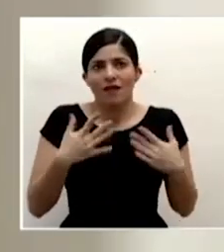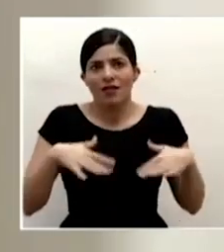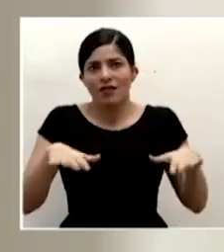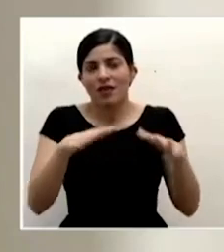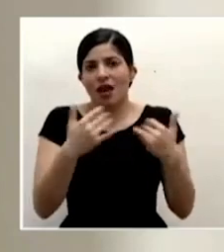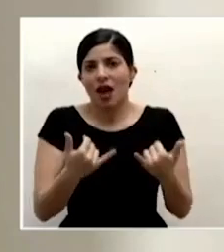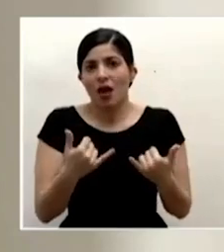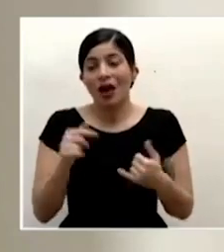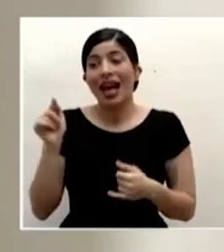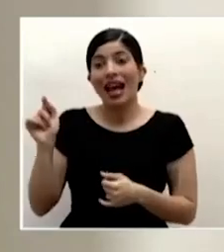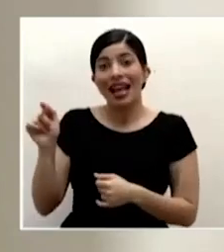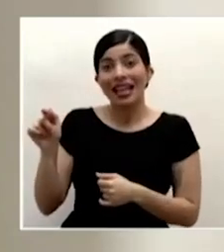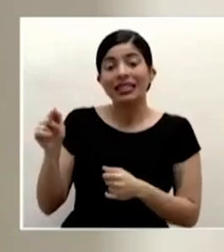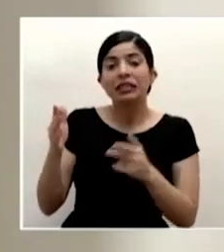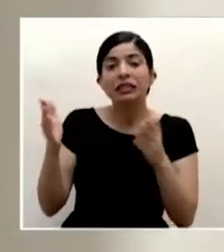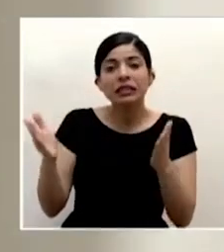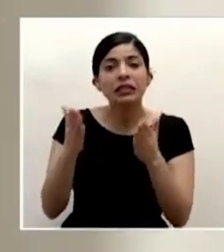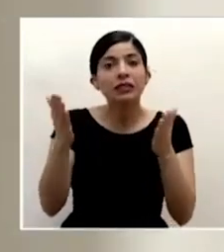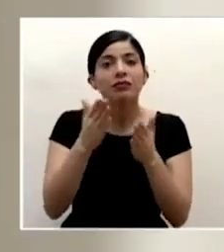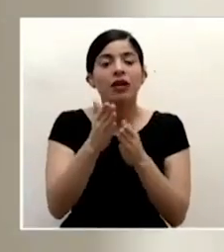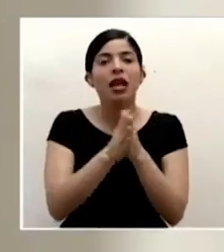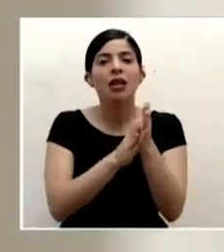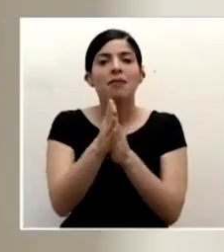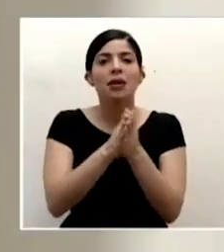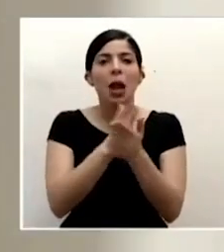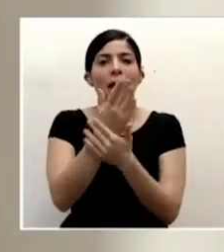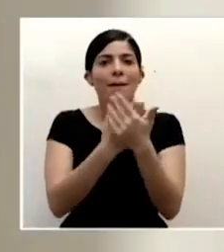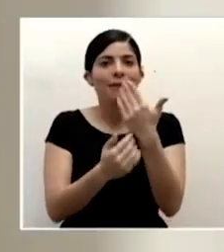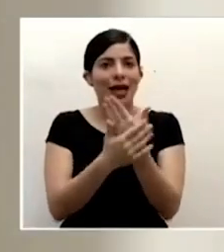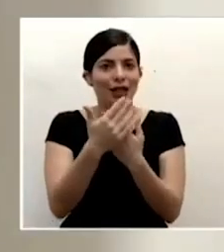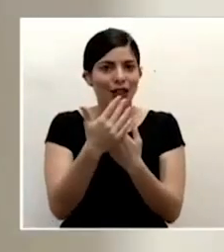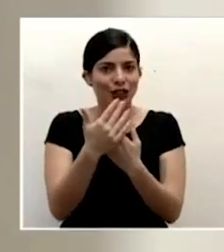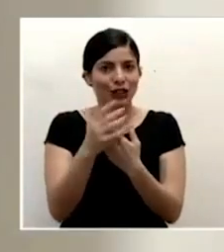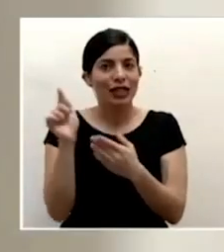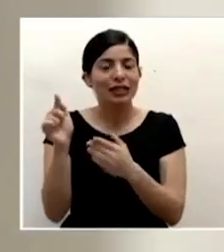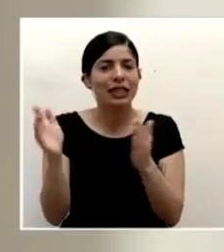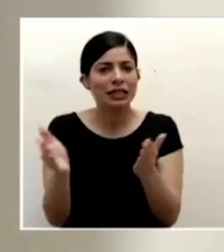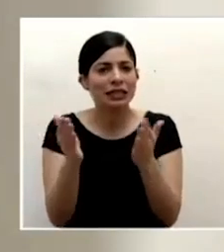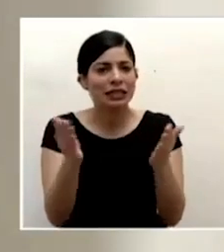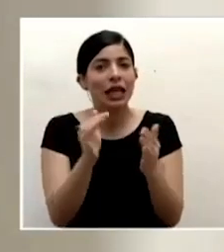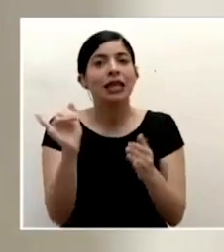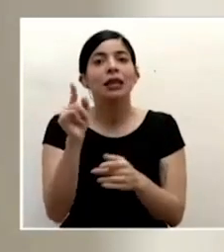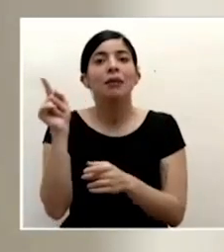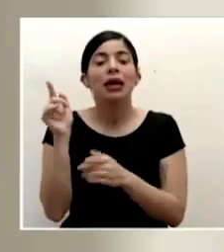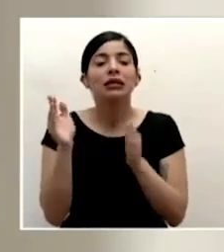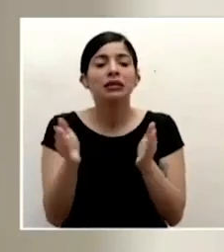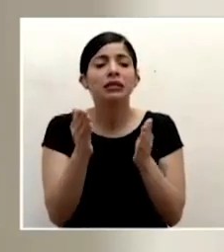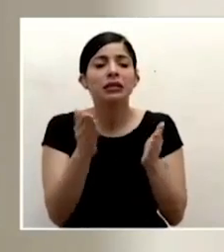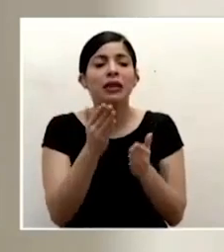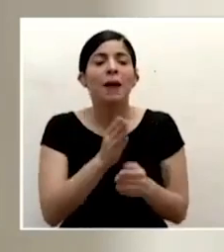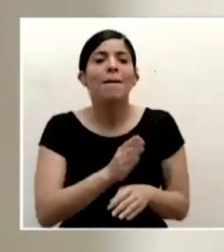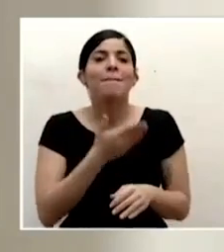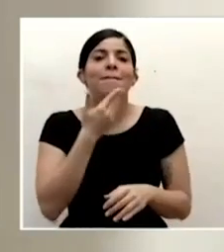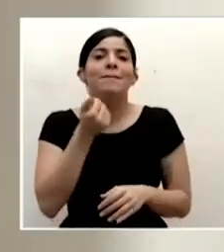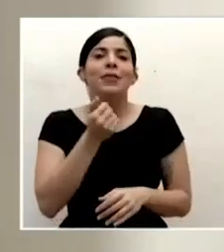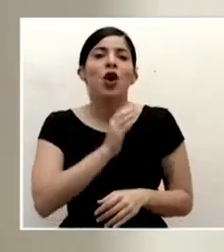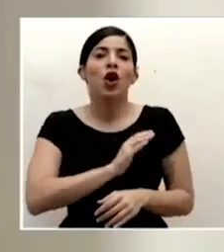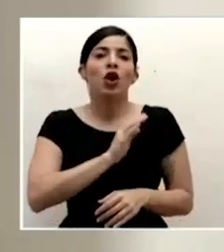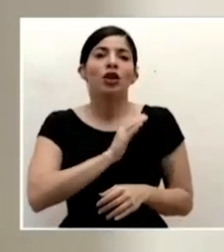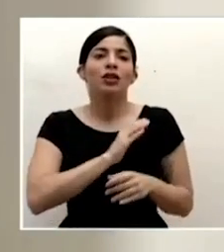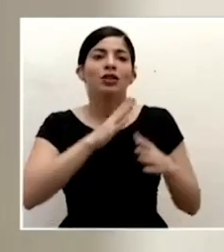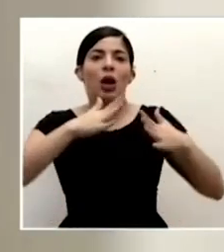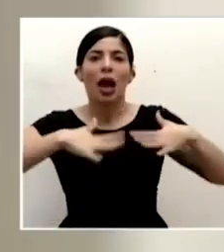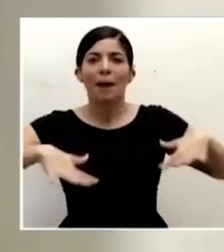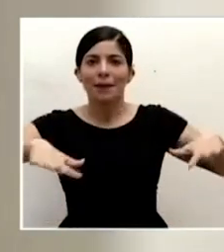la limpieza de manos y también el mejoramiento de las condiciones ambientales y eso